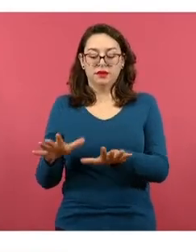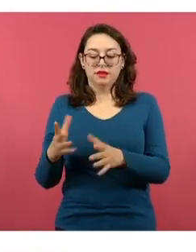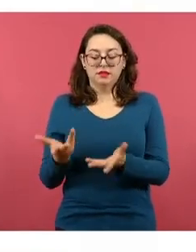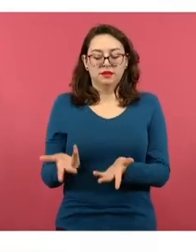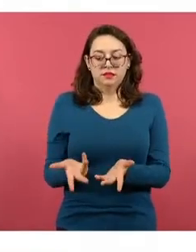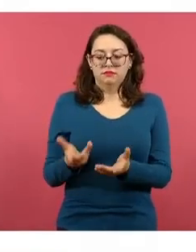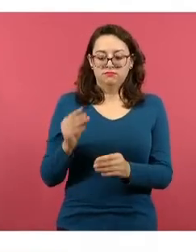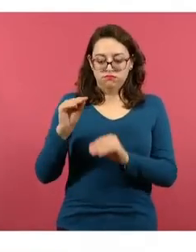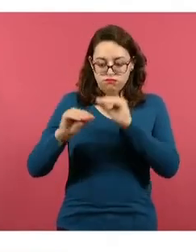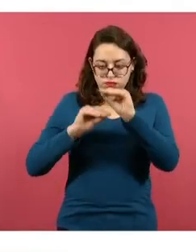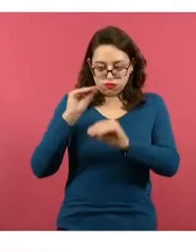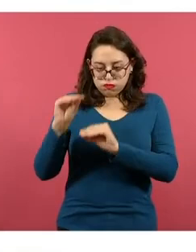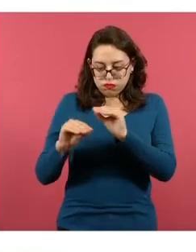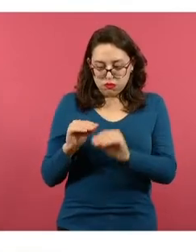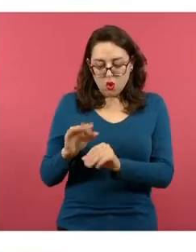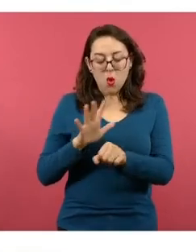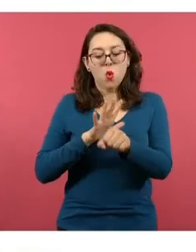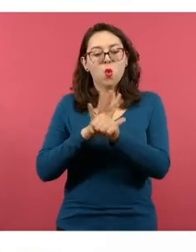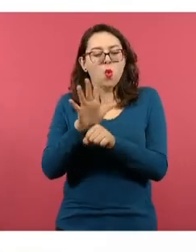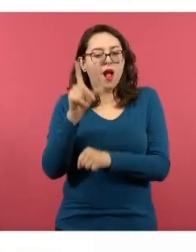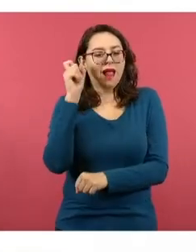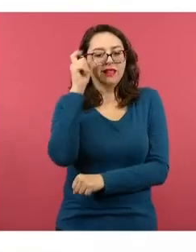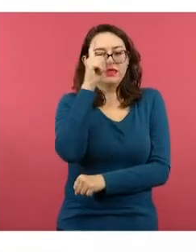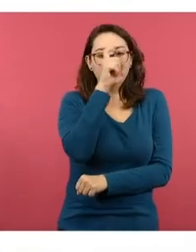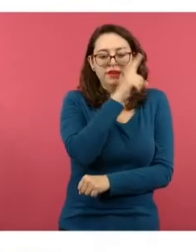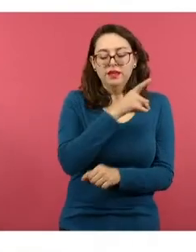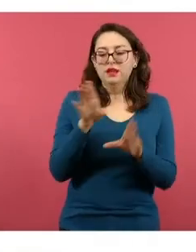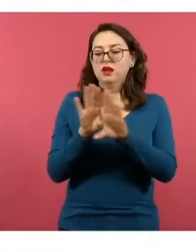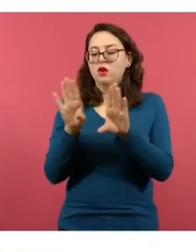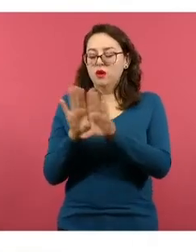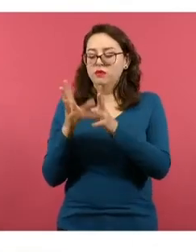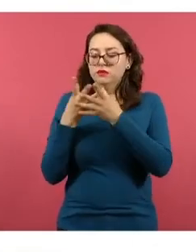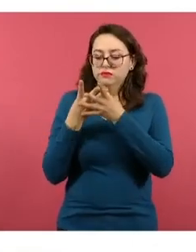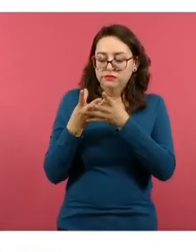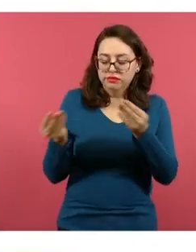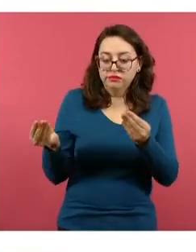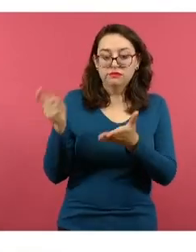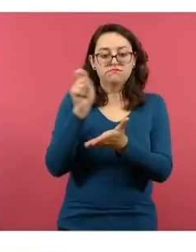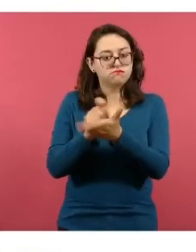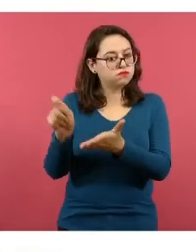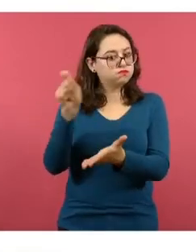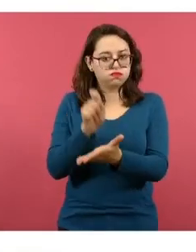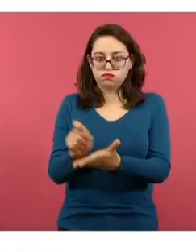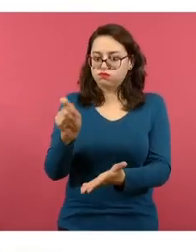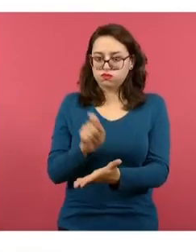construyó dificultades y cómo fueron resueltas de manera escrita.